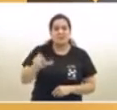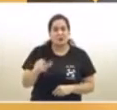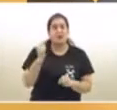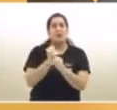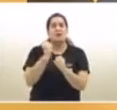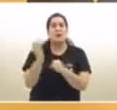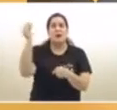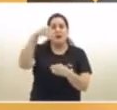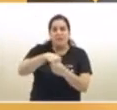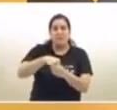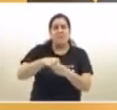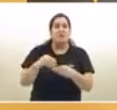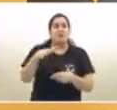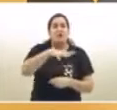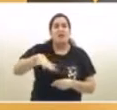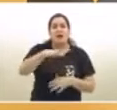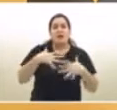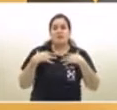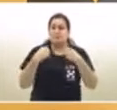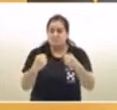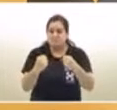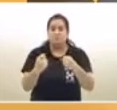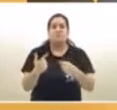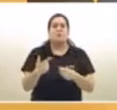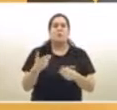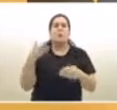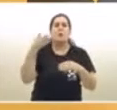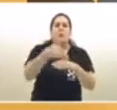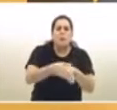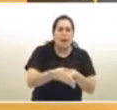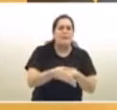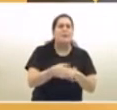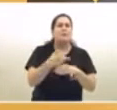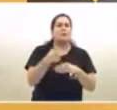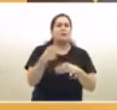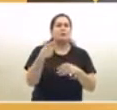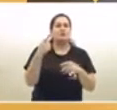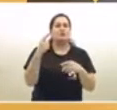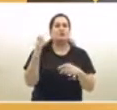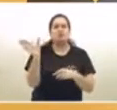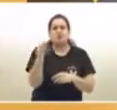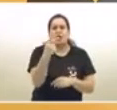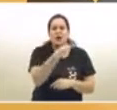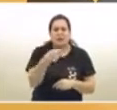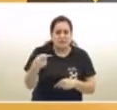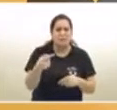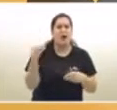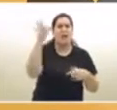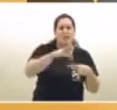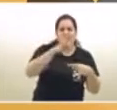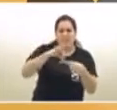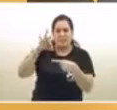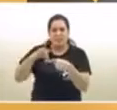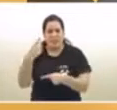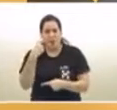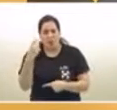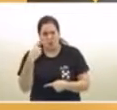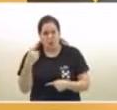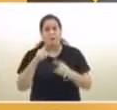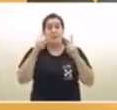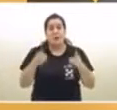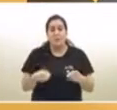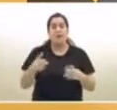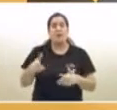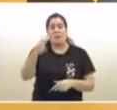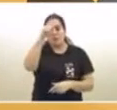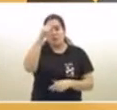por el testeo para poder aislar en forma rápida aquellos casos contagiados. Lo mismo estamos haciendo con los agentes de tránsito,